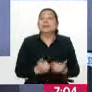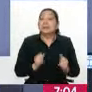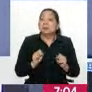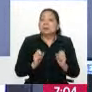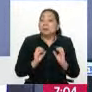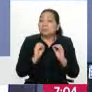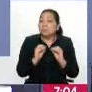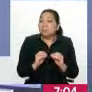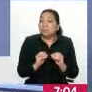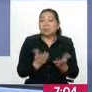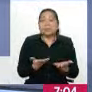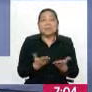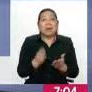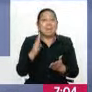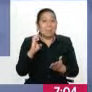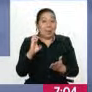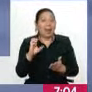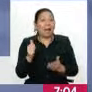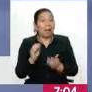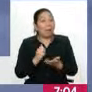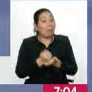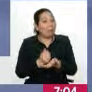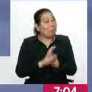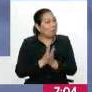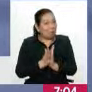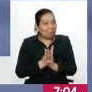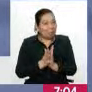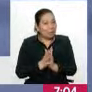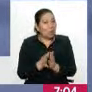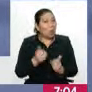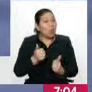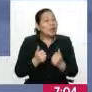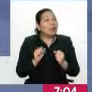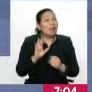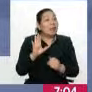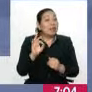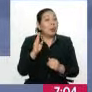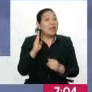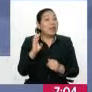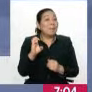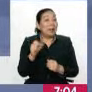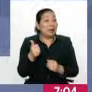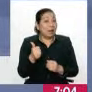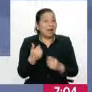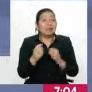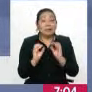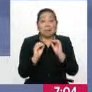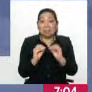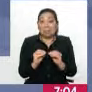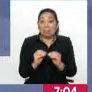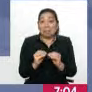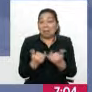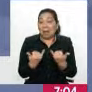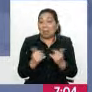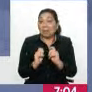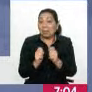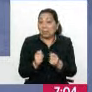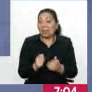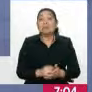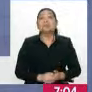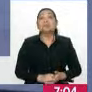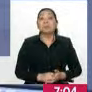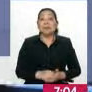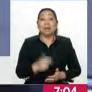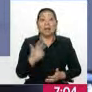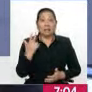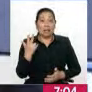nosotros ofrecemos esas becas integrales, en las cuales tenemos 50 becas que Corpa está ofreciendo en este momento. Del